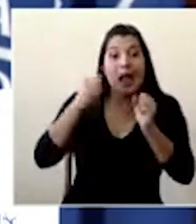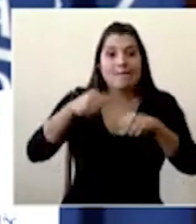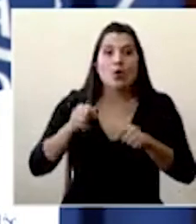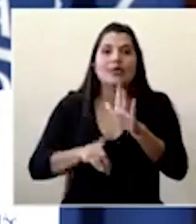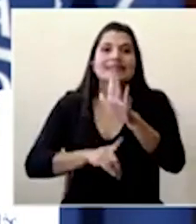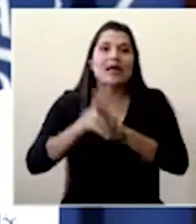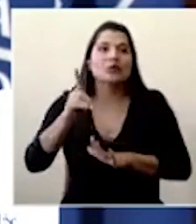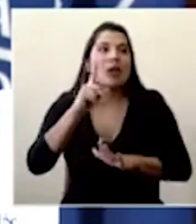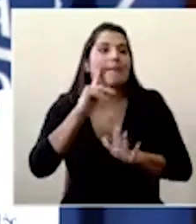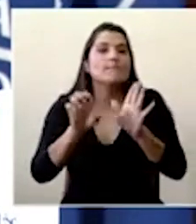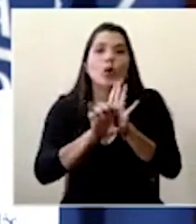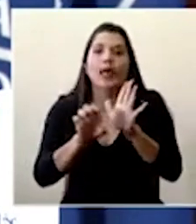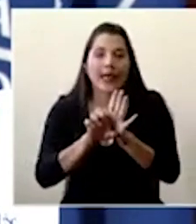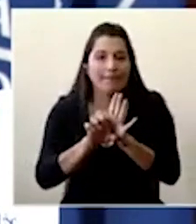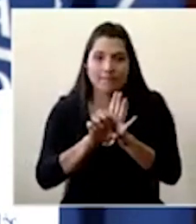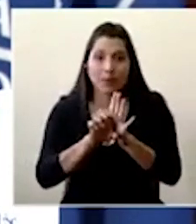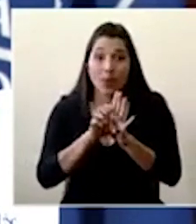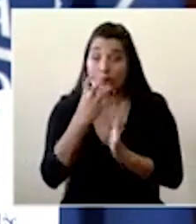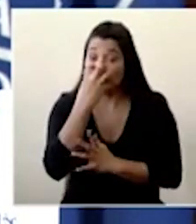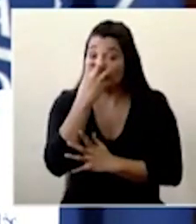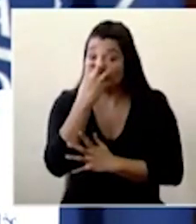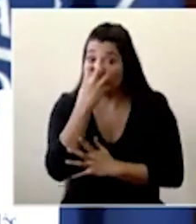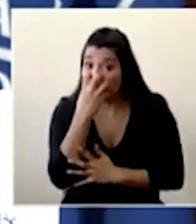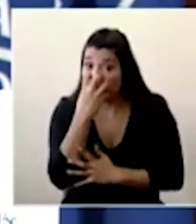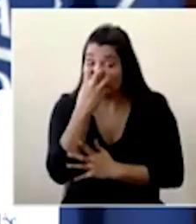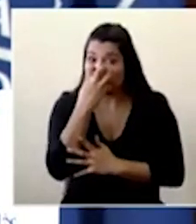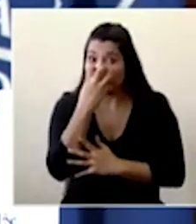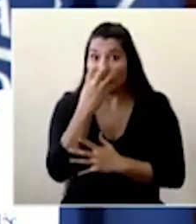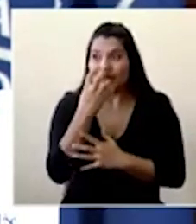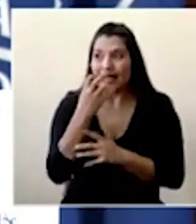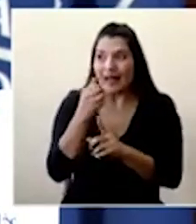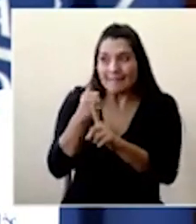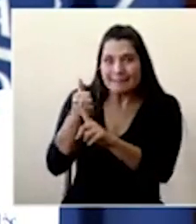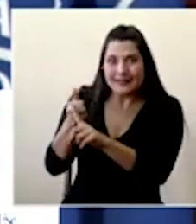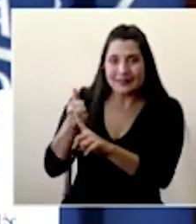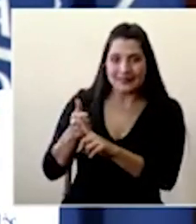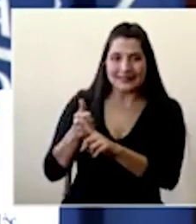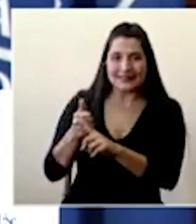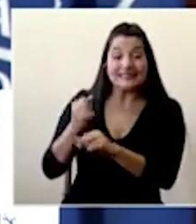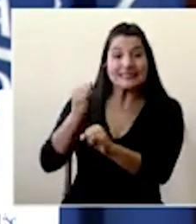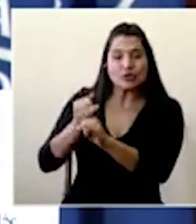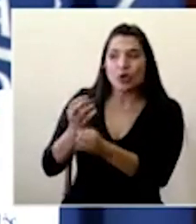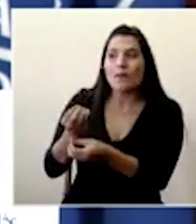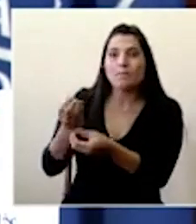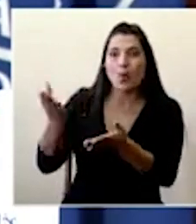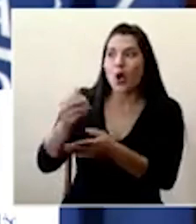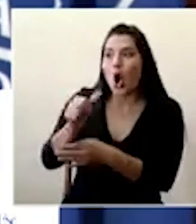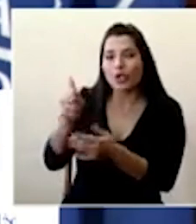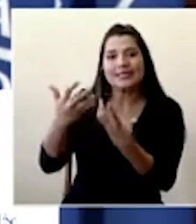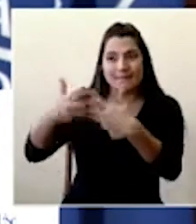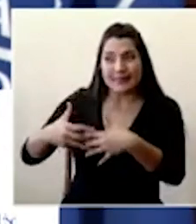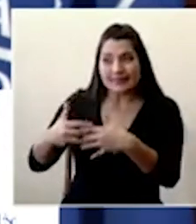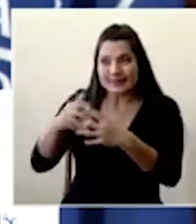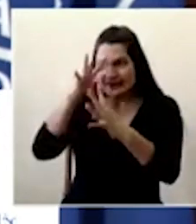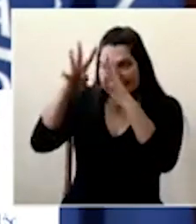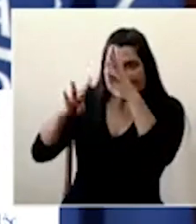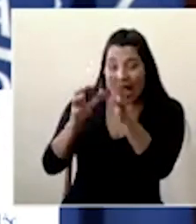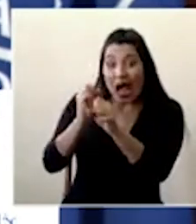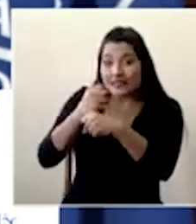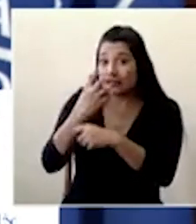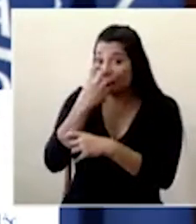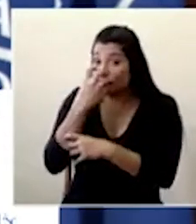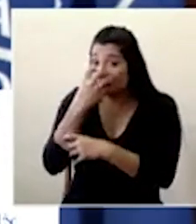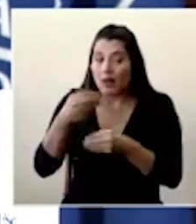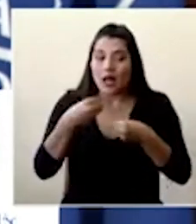ejemplo respiradores internamente haciendo el esfuerzo las mismas cubrebocas para el personal de salud principalmente pero en esto ha sido una